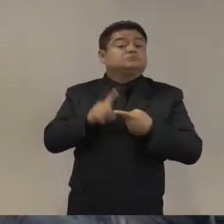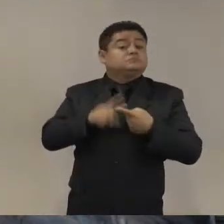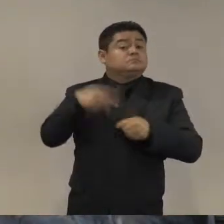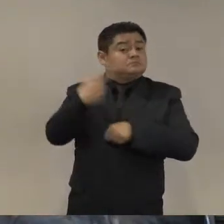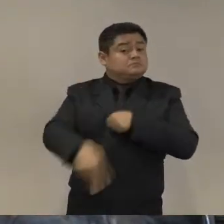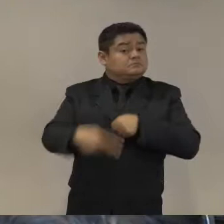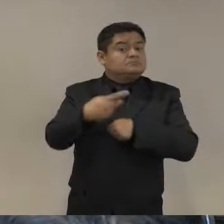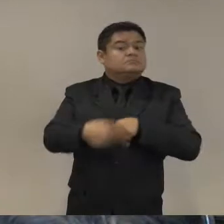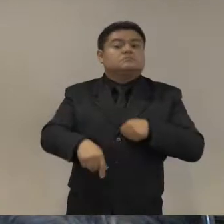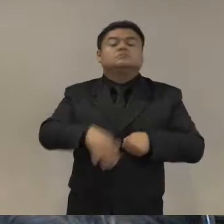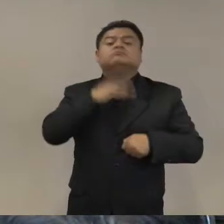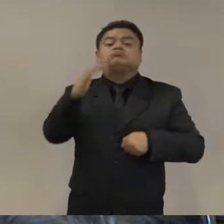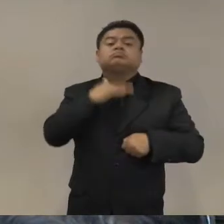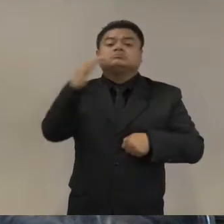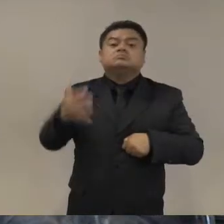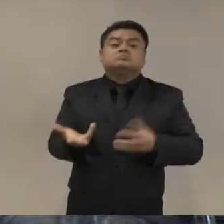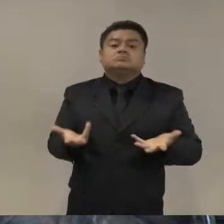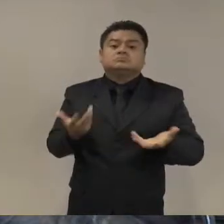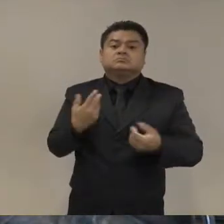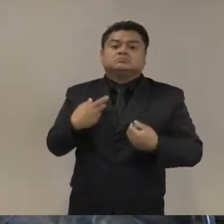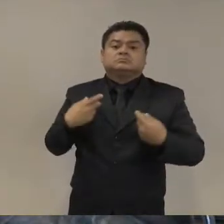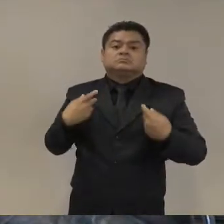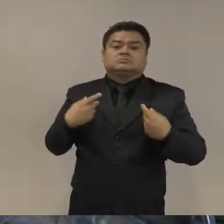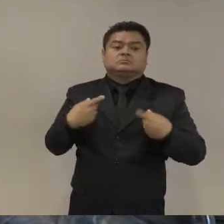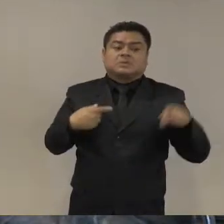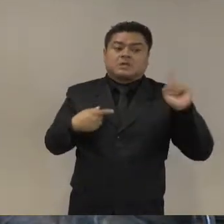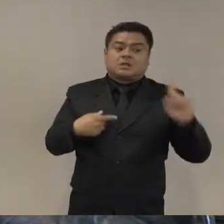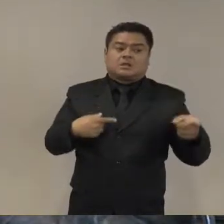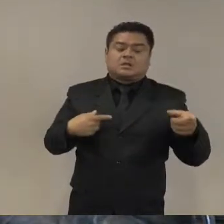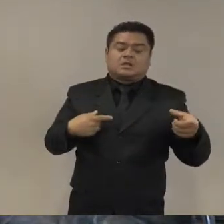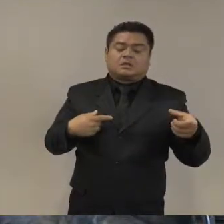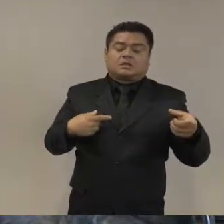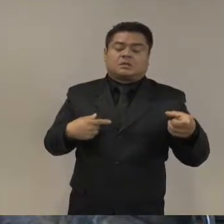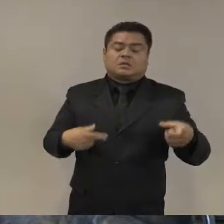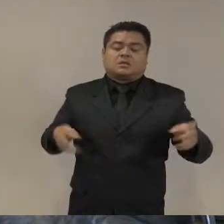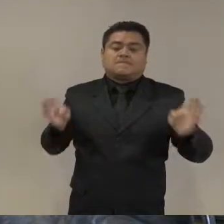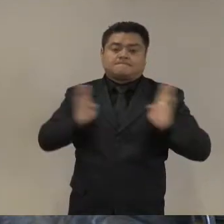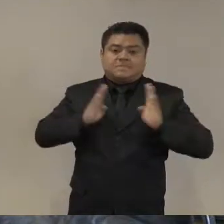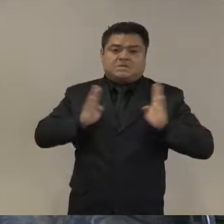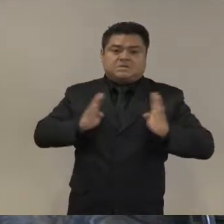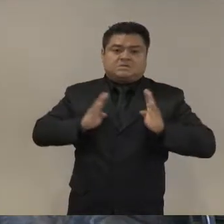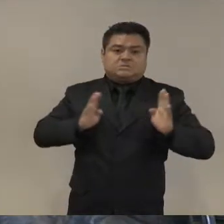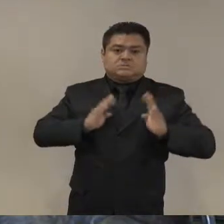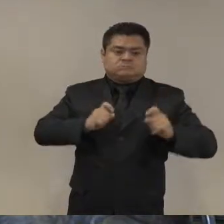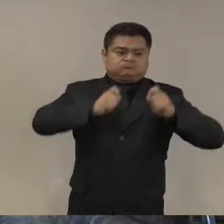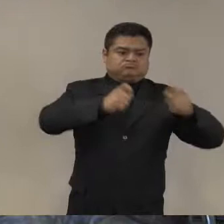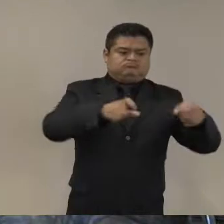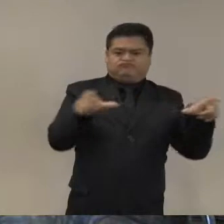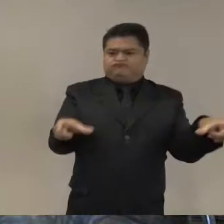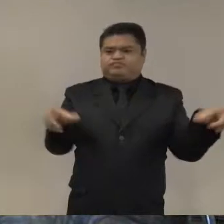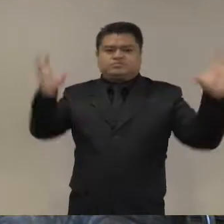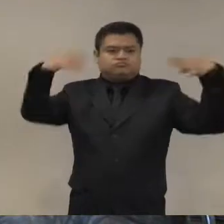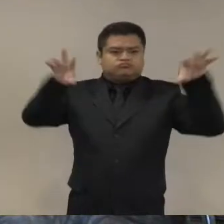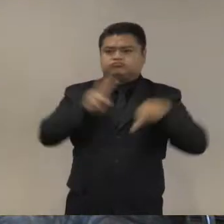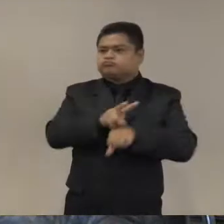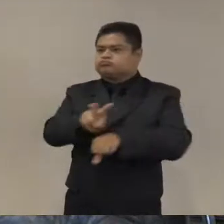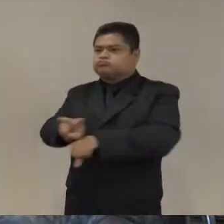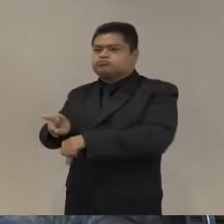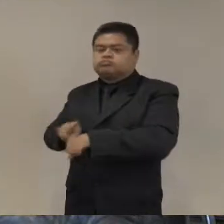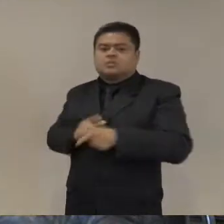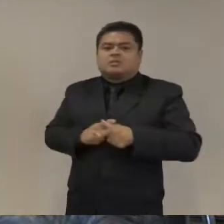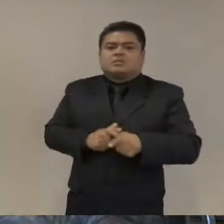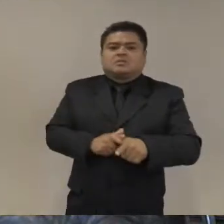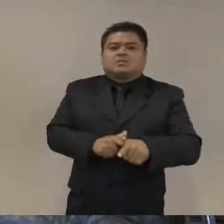de corrupción entre mayor y más permanente sea la presencia de las fuerzas armadas en las calles hay un mayor riesgo de que por su